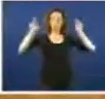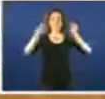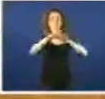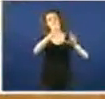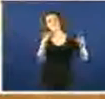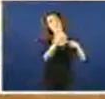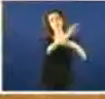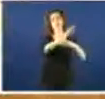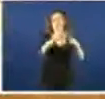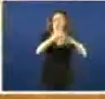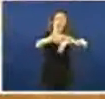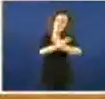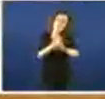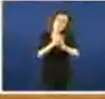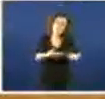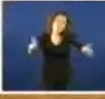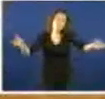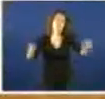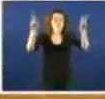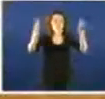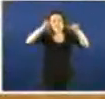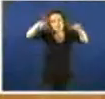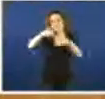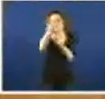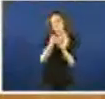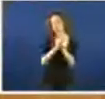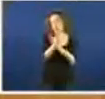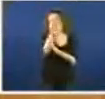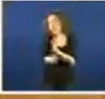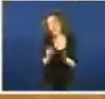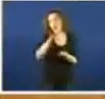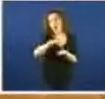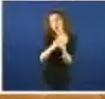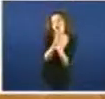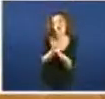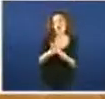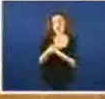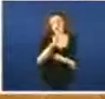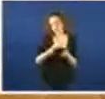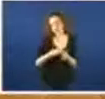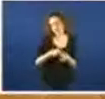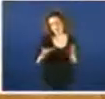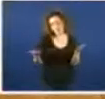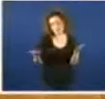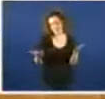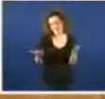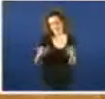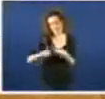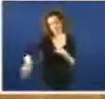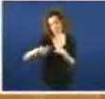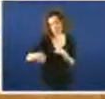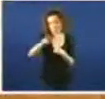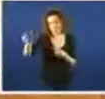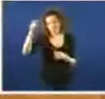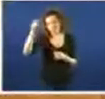Gobierno van a abrir un non se que de atención aos crónicos. Seguimos tomando yo pelo a poboación. Esto se está. Se o teñen